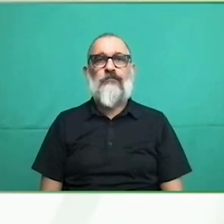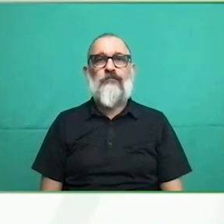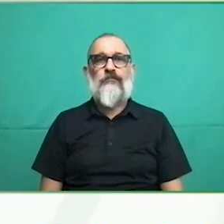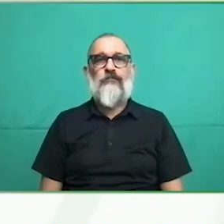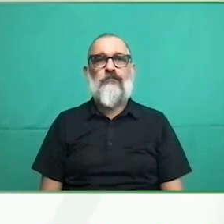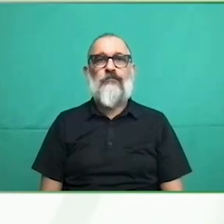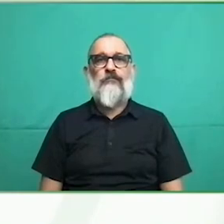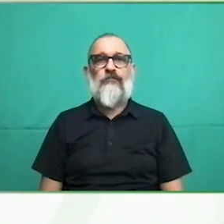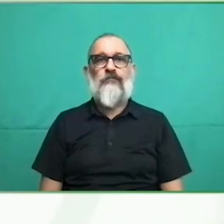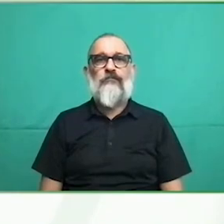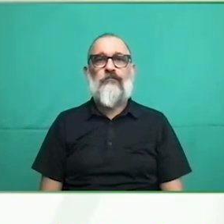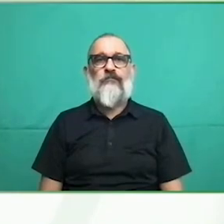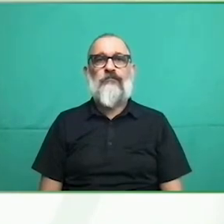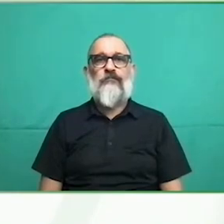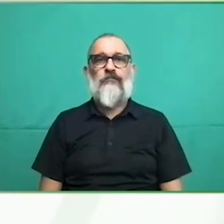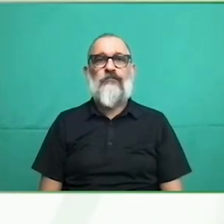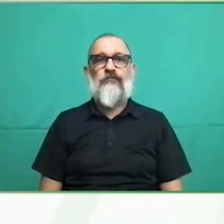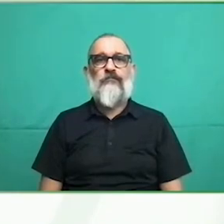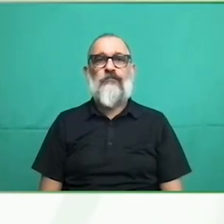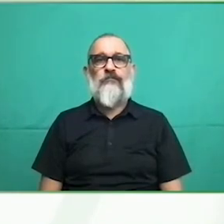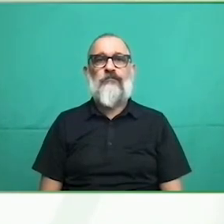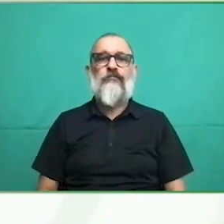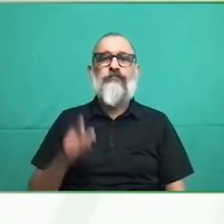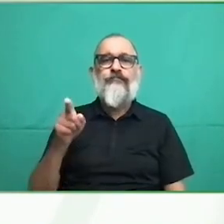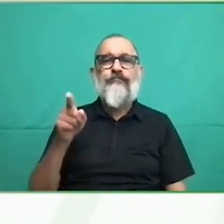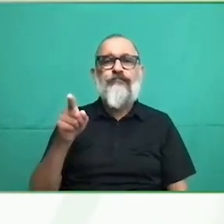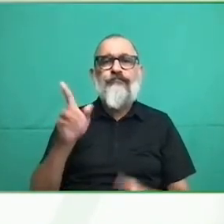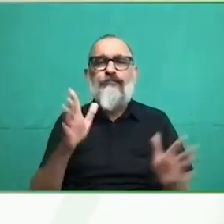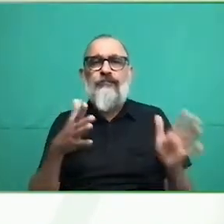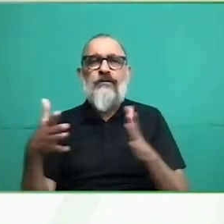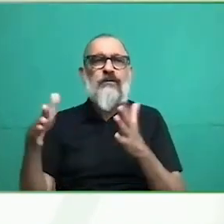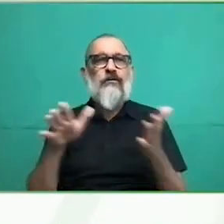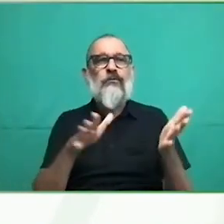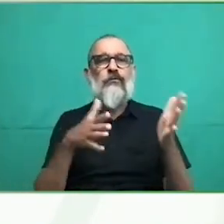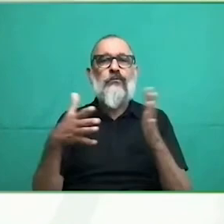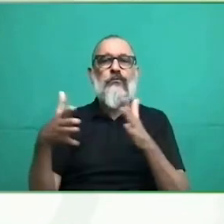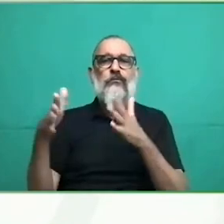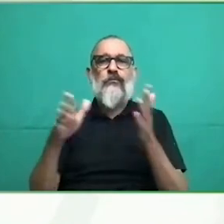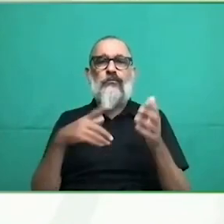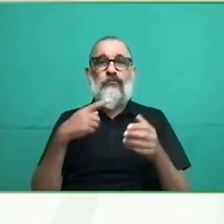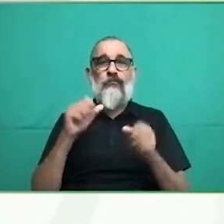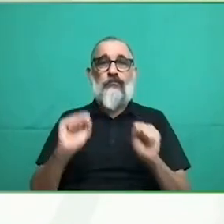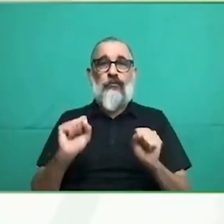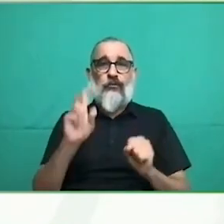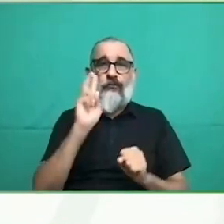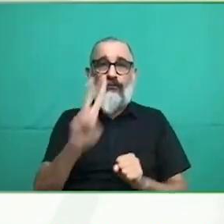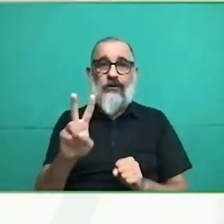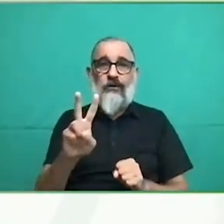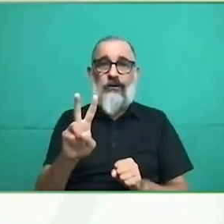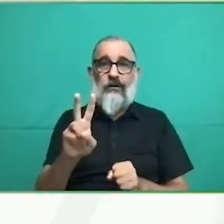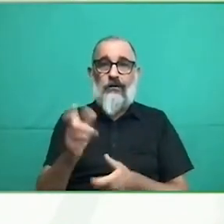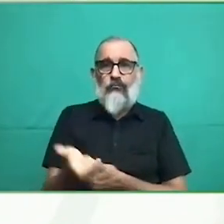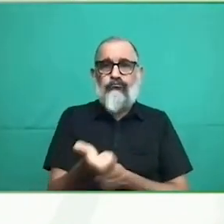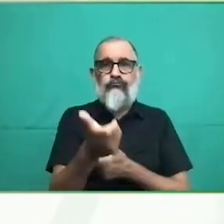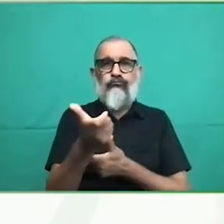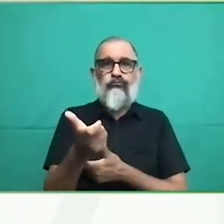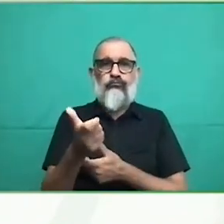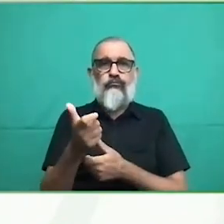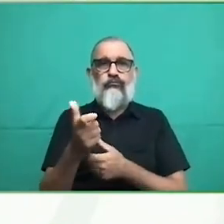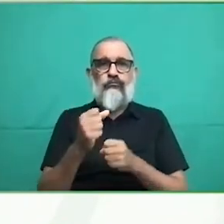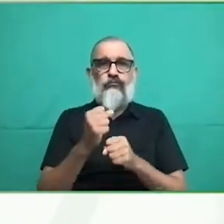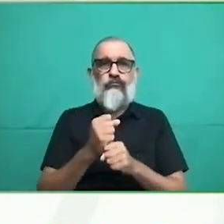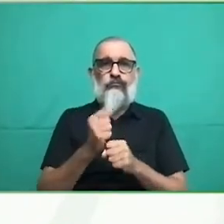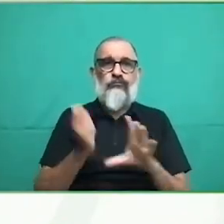En el video podrán ver cómo nosotros equipamos el departamento. Tenemos dos departamentos para